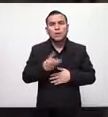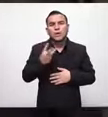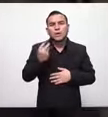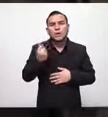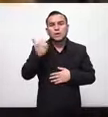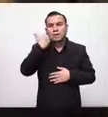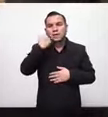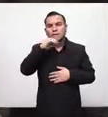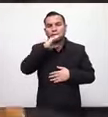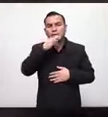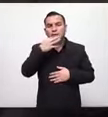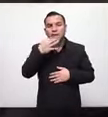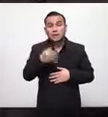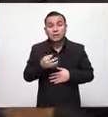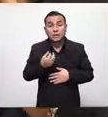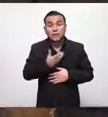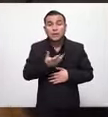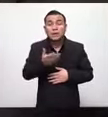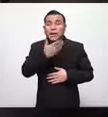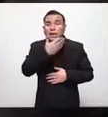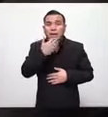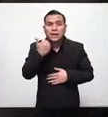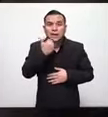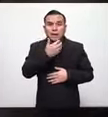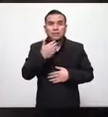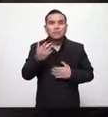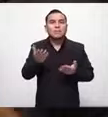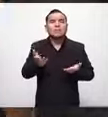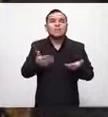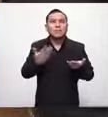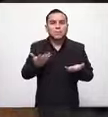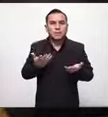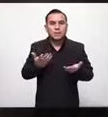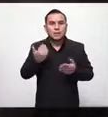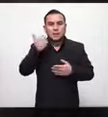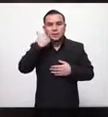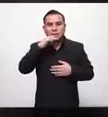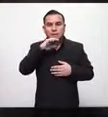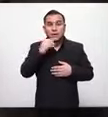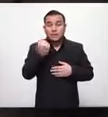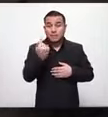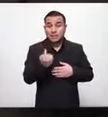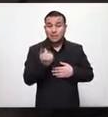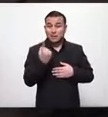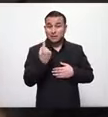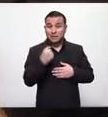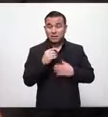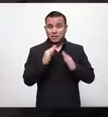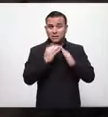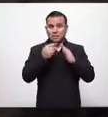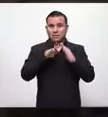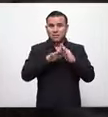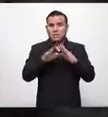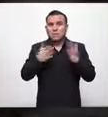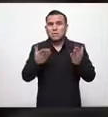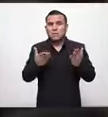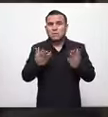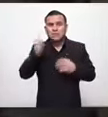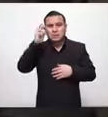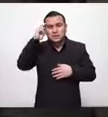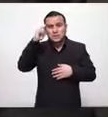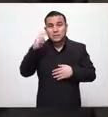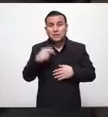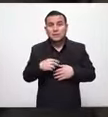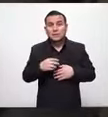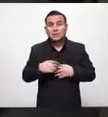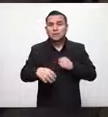contagiados tenemos que ha estado pasando que está ocurriendo nuestra gente no ha entendido las medidas o no las quiere cumplir aquí vamos